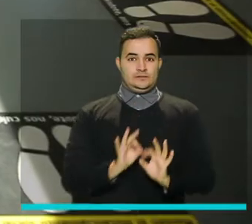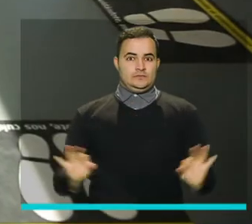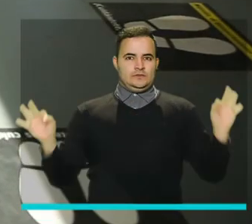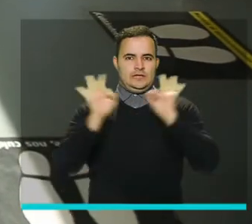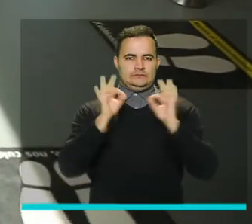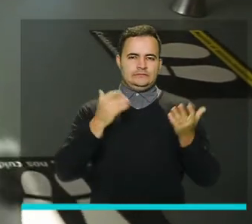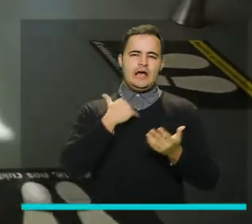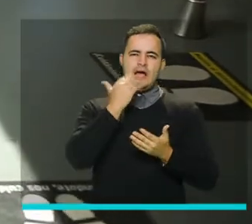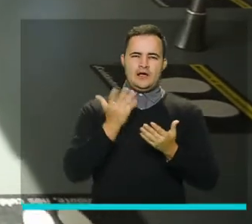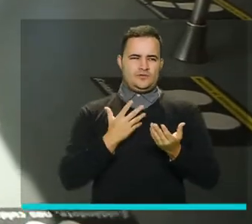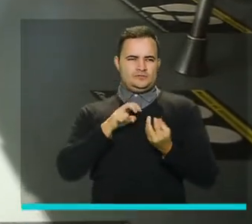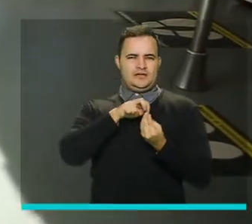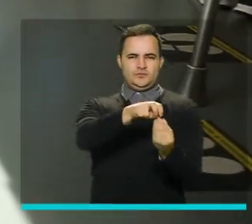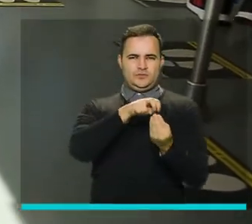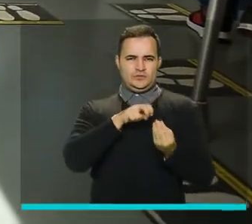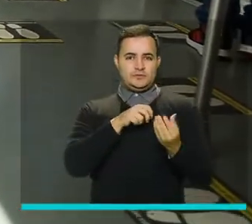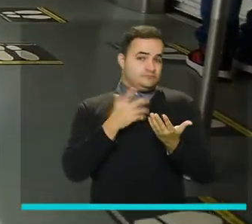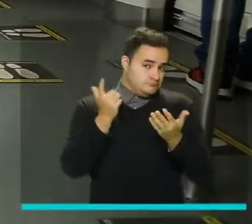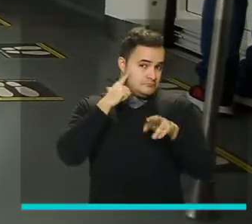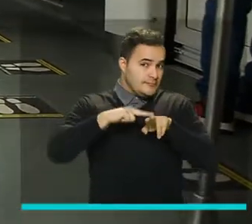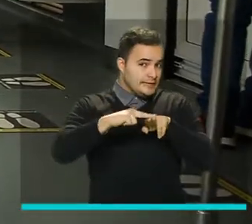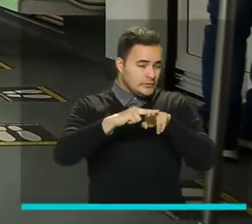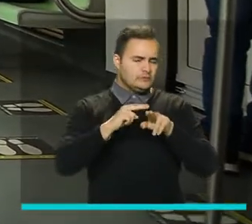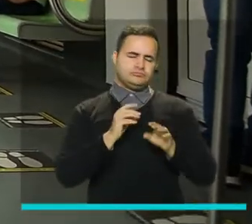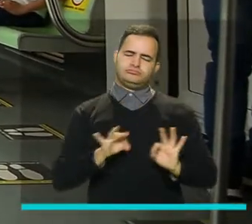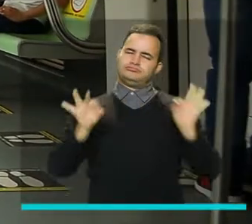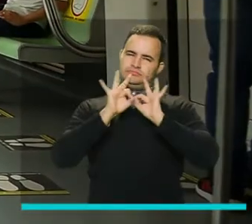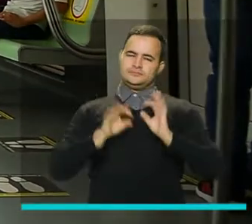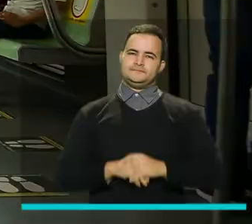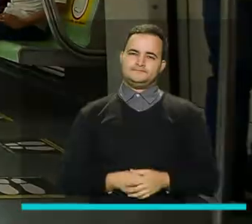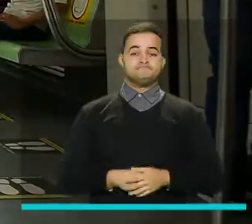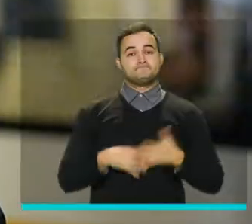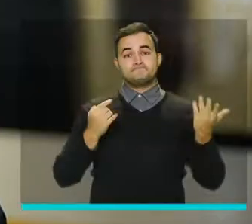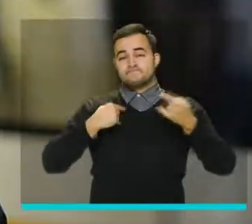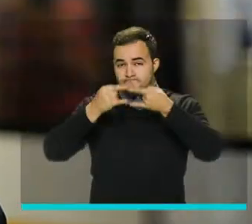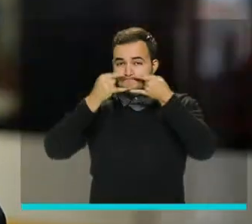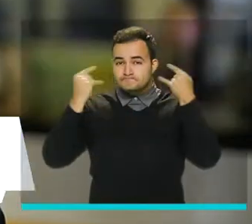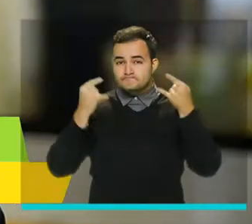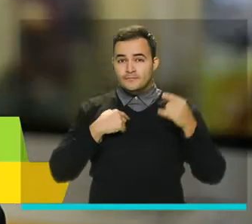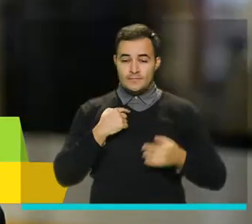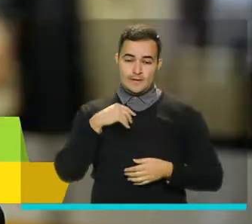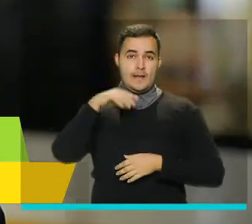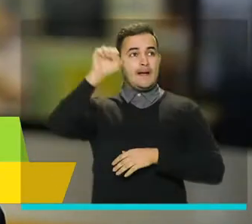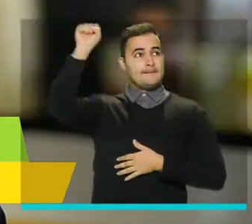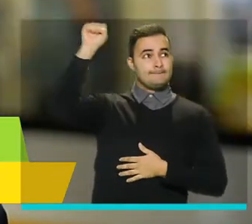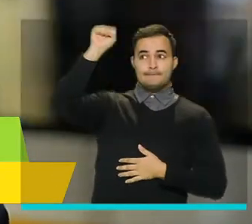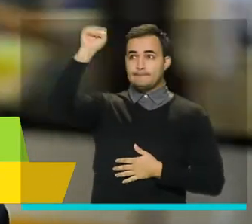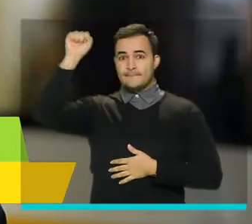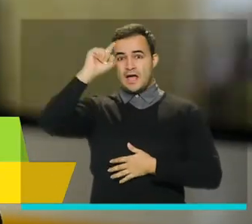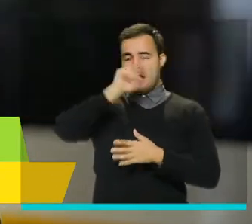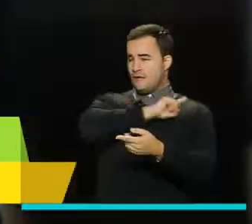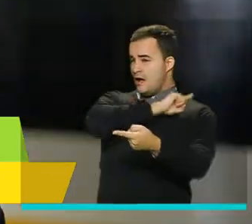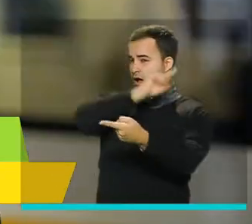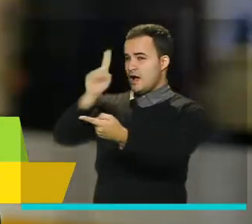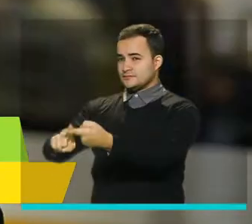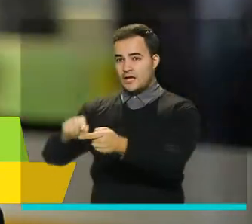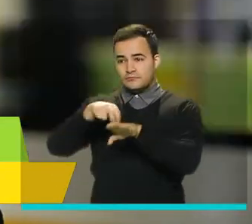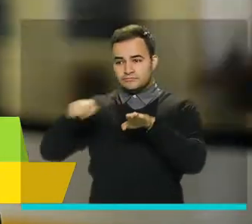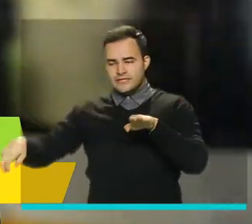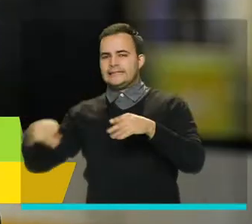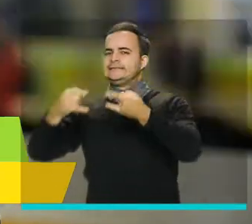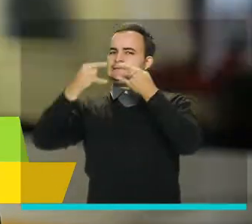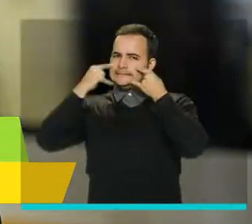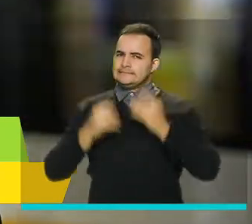los medios que nos movilizamos, como el sistema metro. El uso del tapabocas durante todo el recorrido, a conservar el